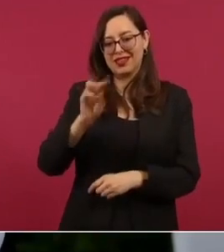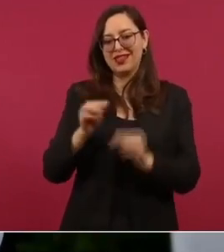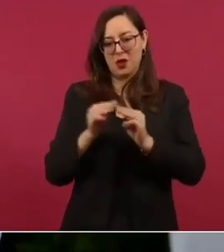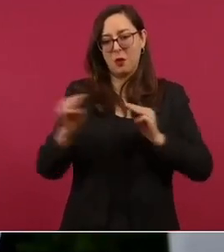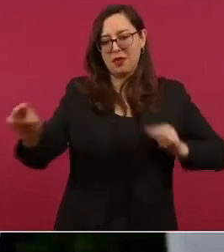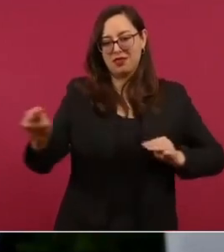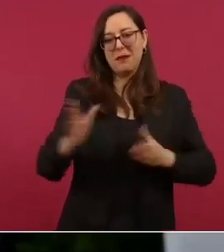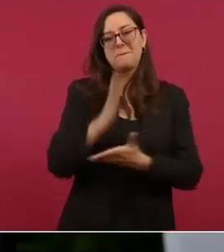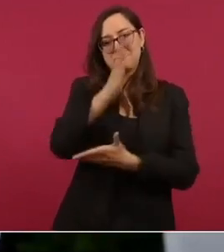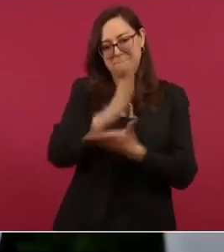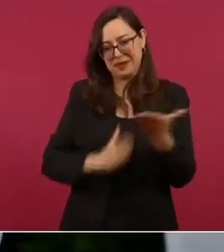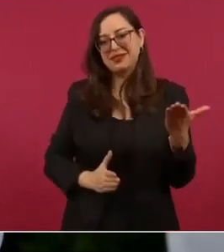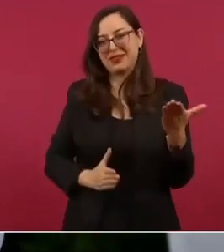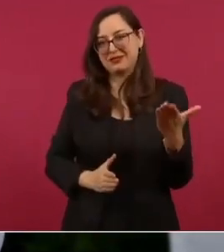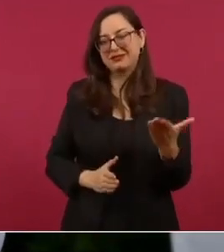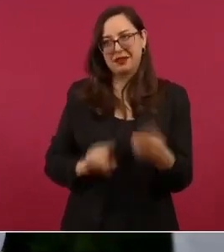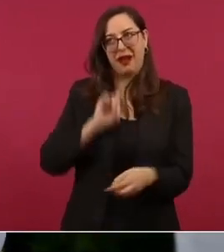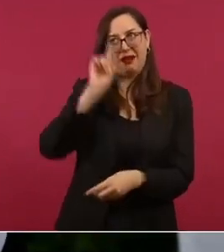la mitad